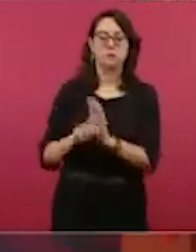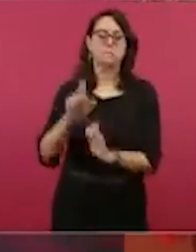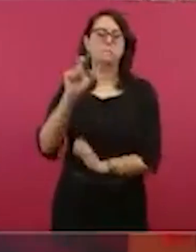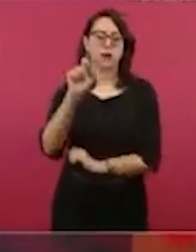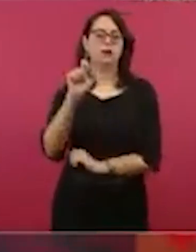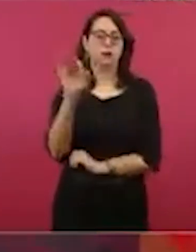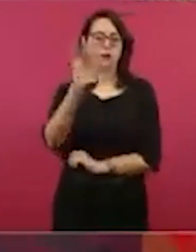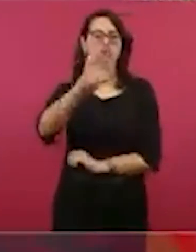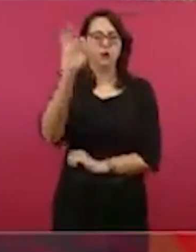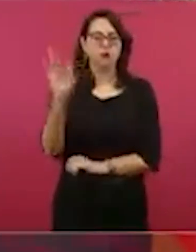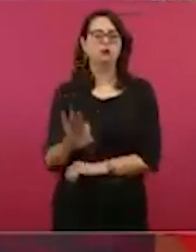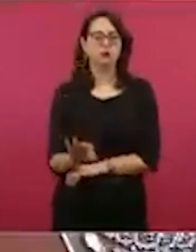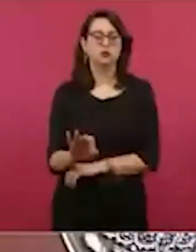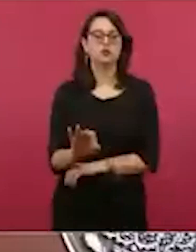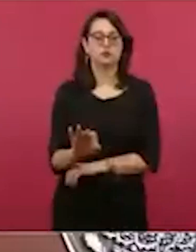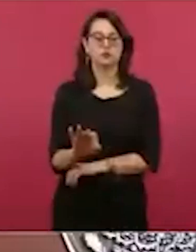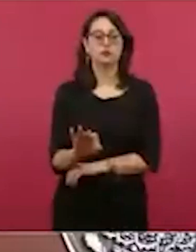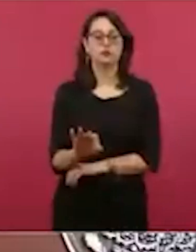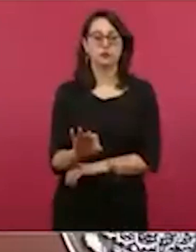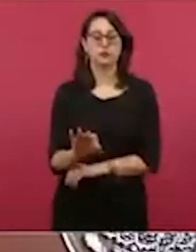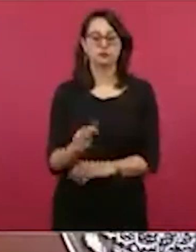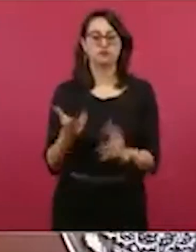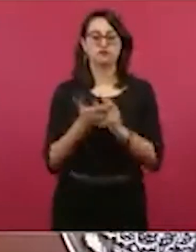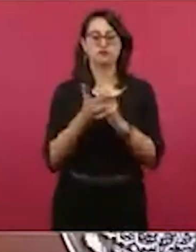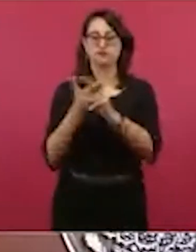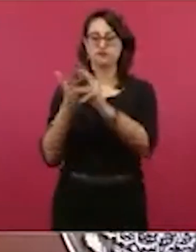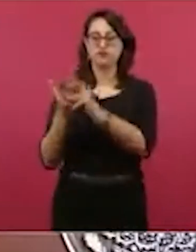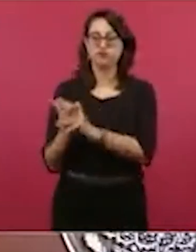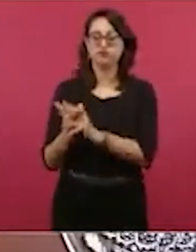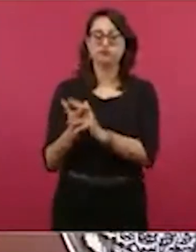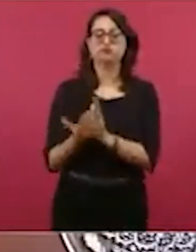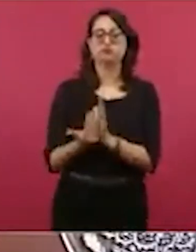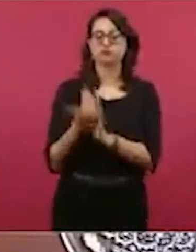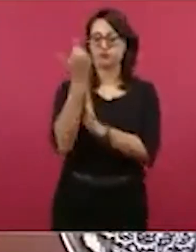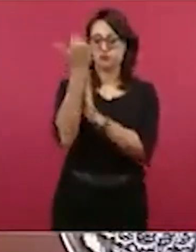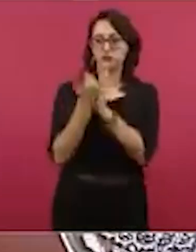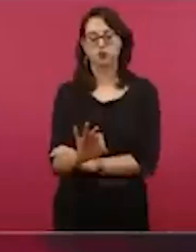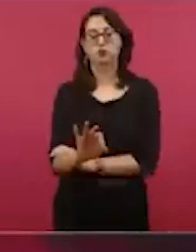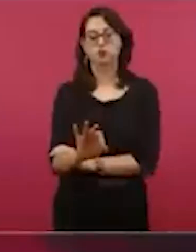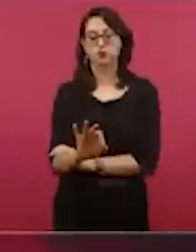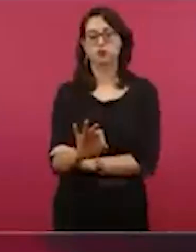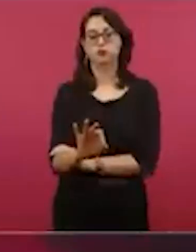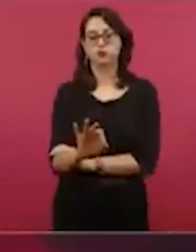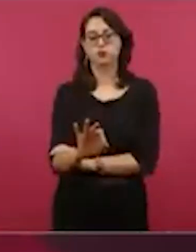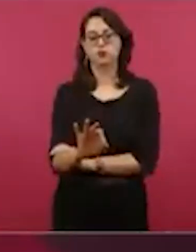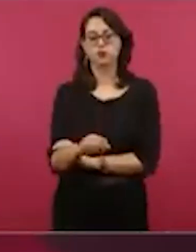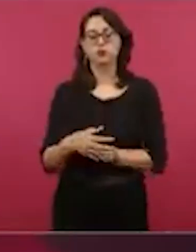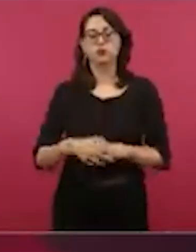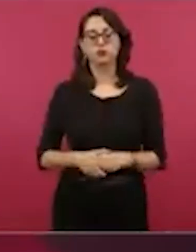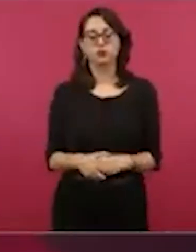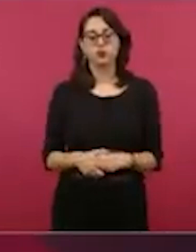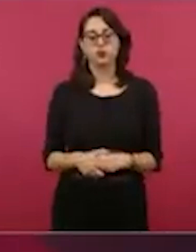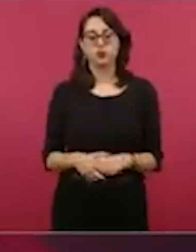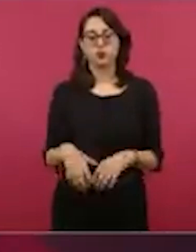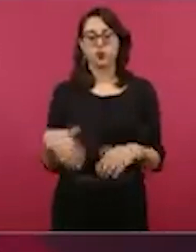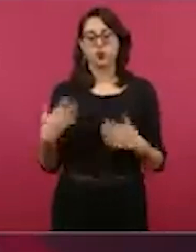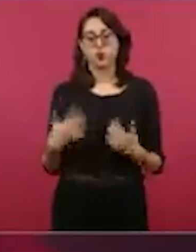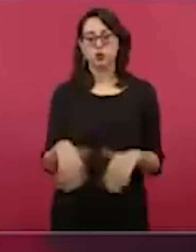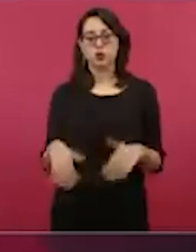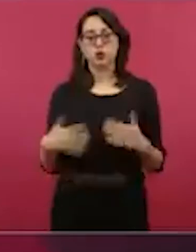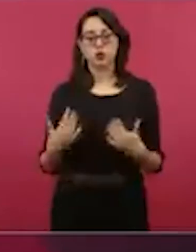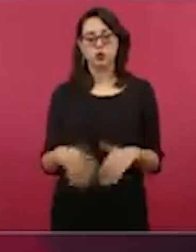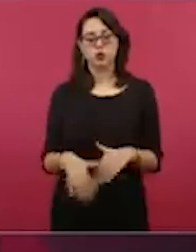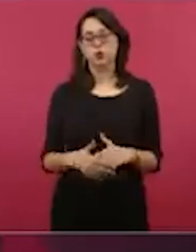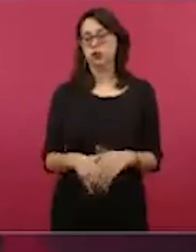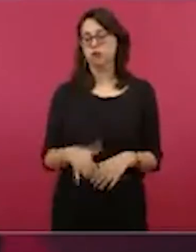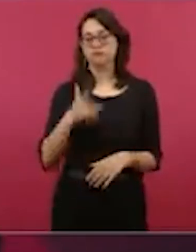de disminución en homicidios. Esto es un